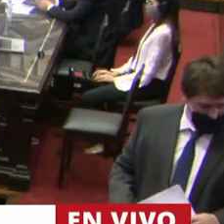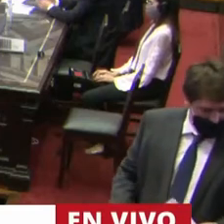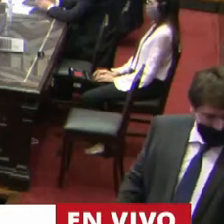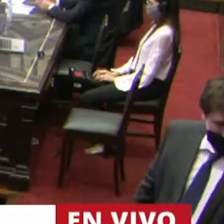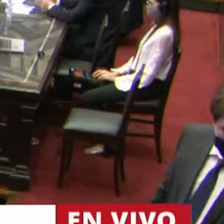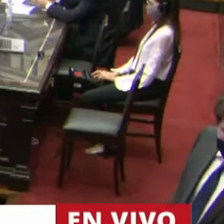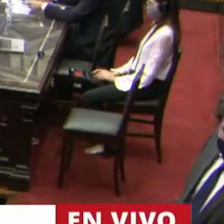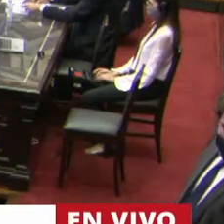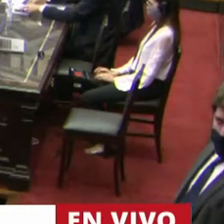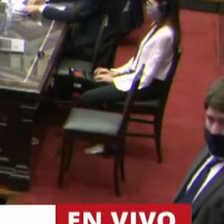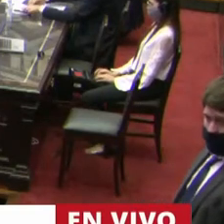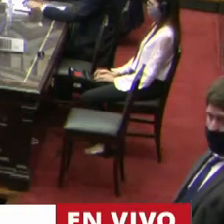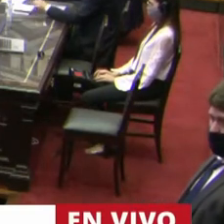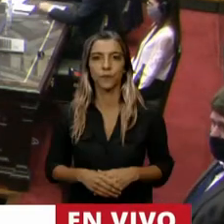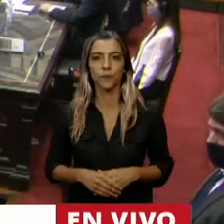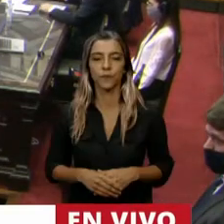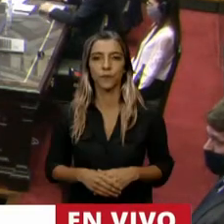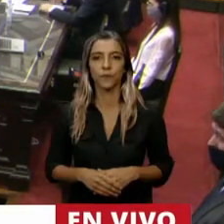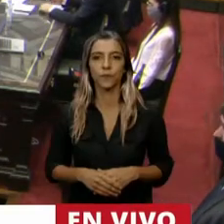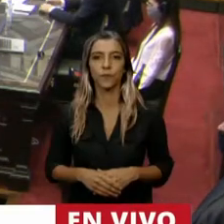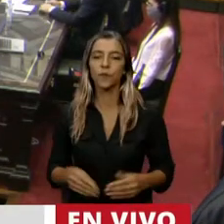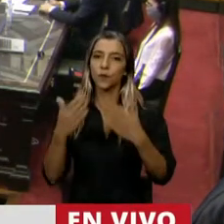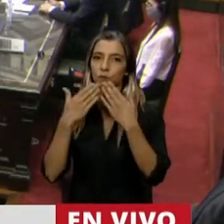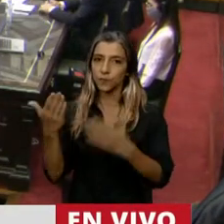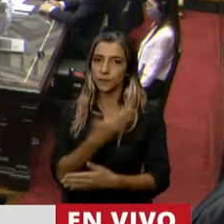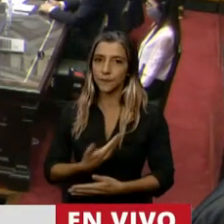Muchas gracias, muchas gracias señor presidente.